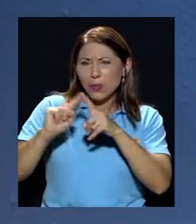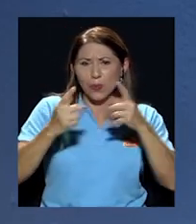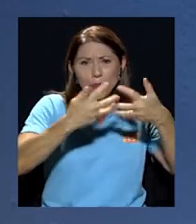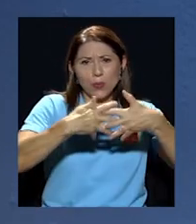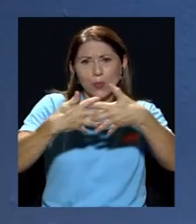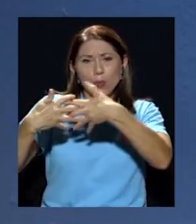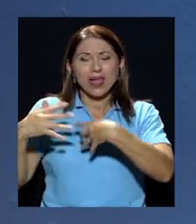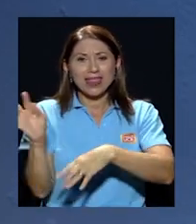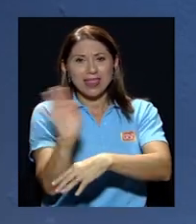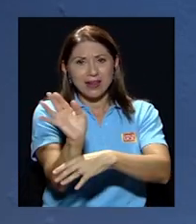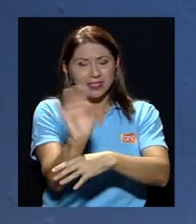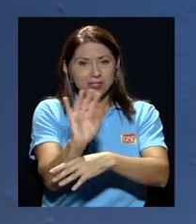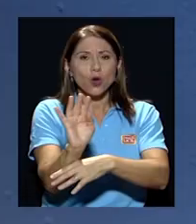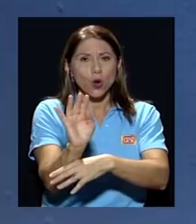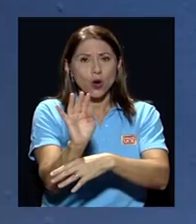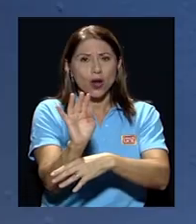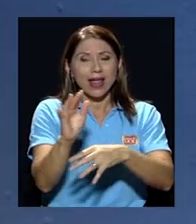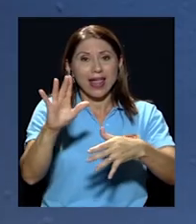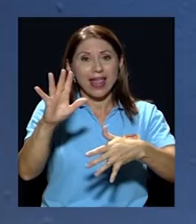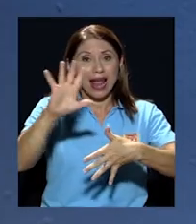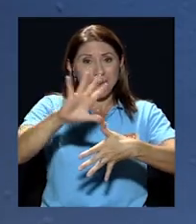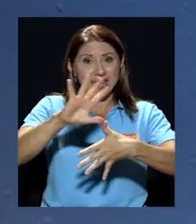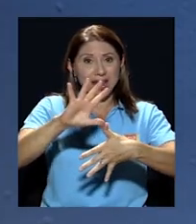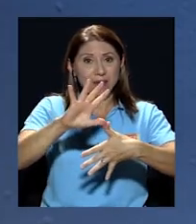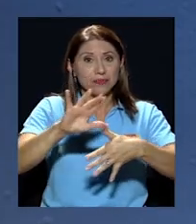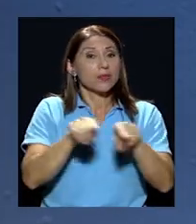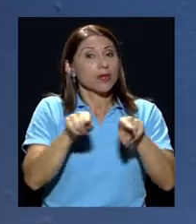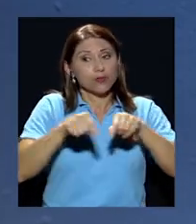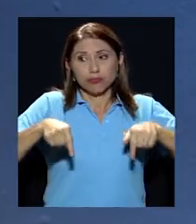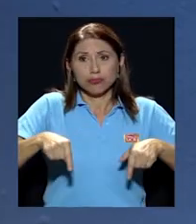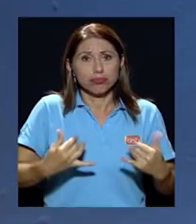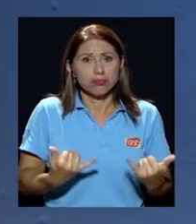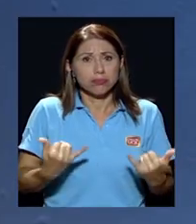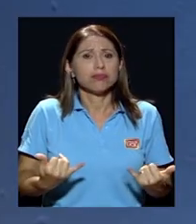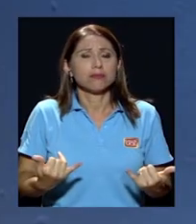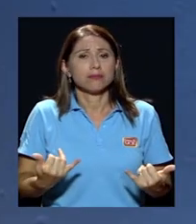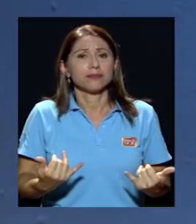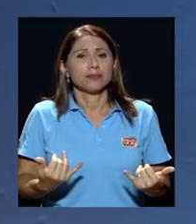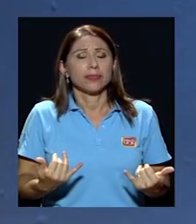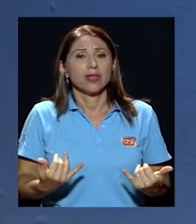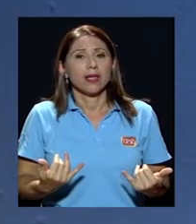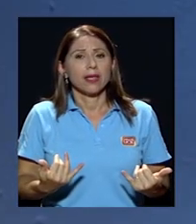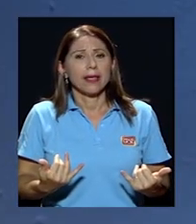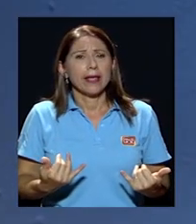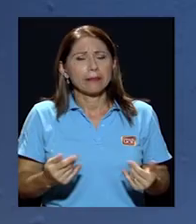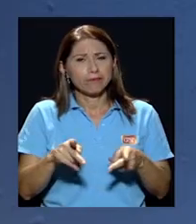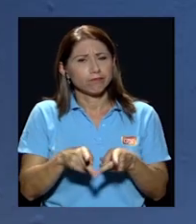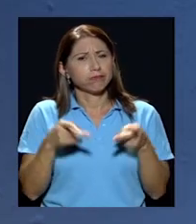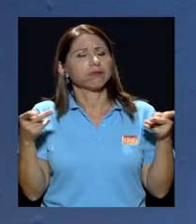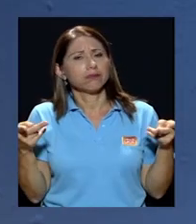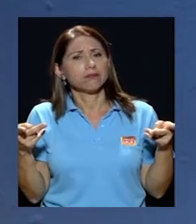en América que incluso hoy hoy el periódico